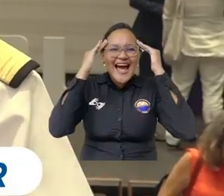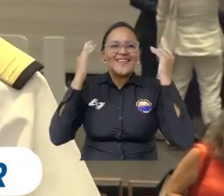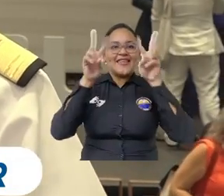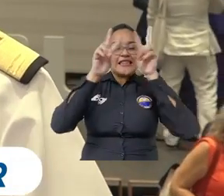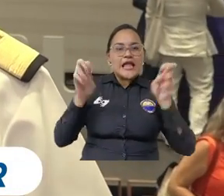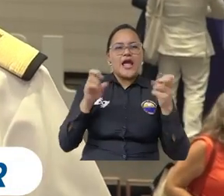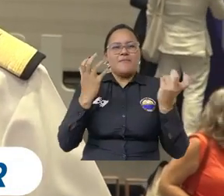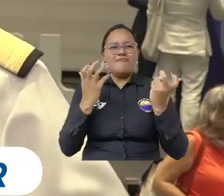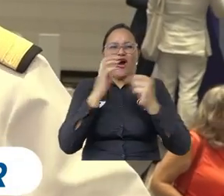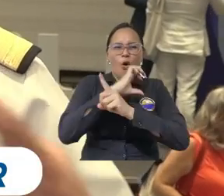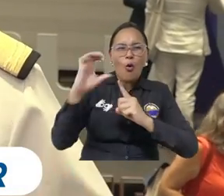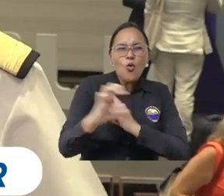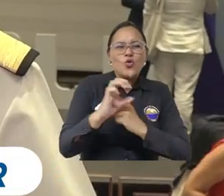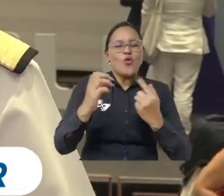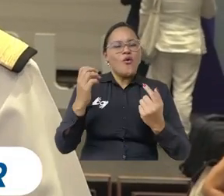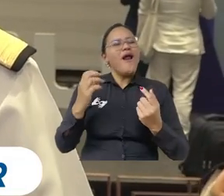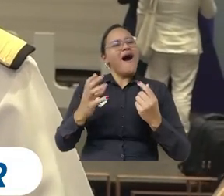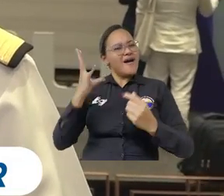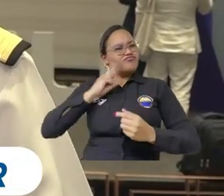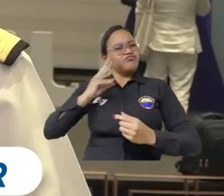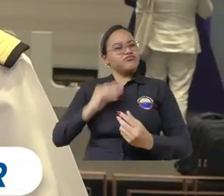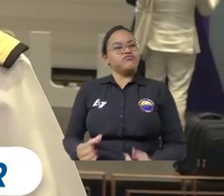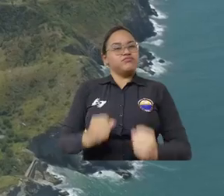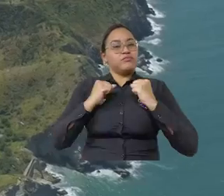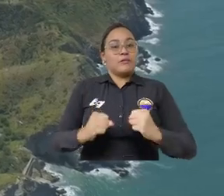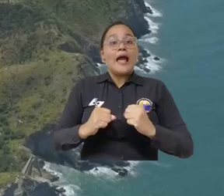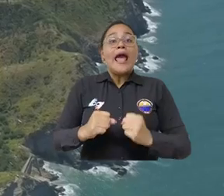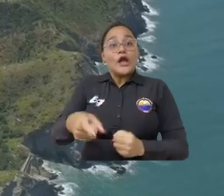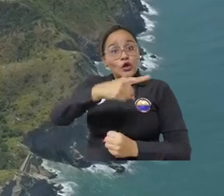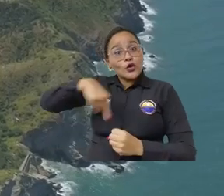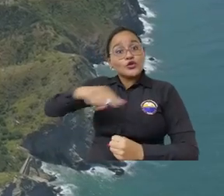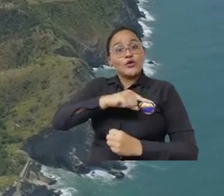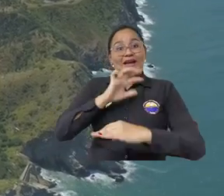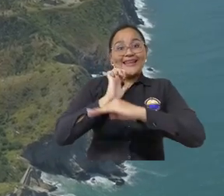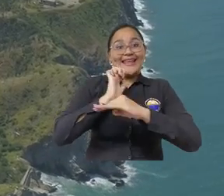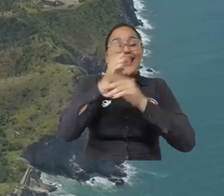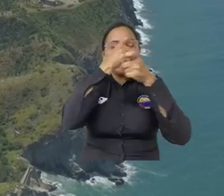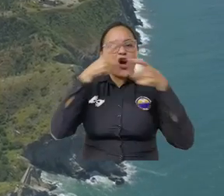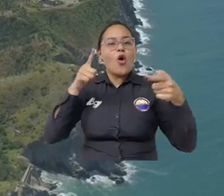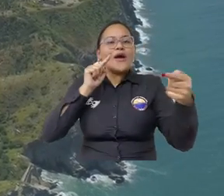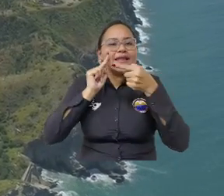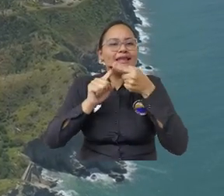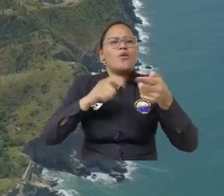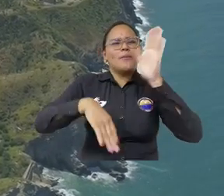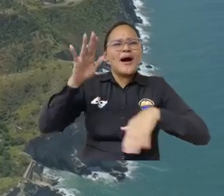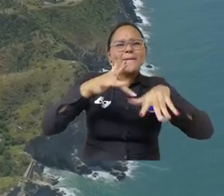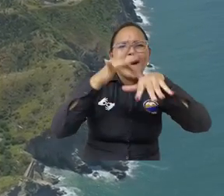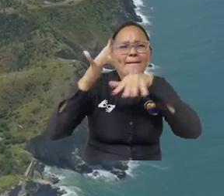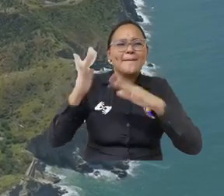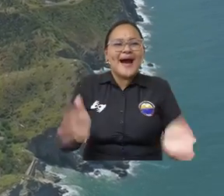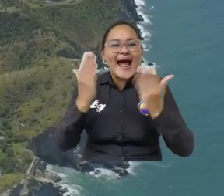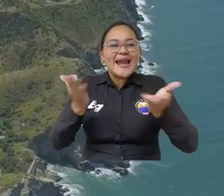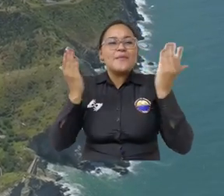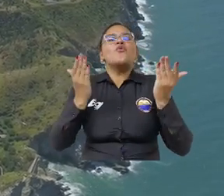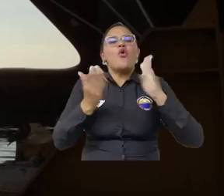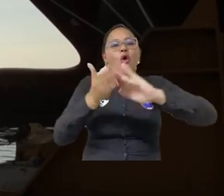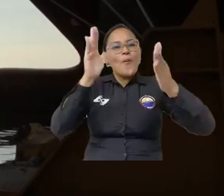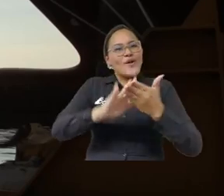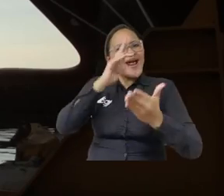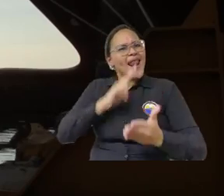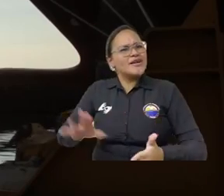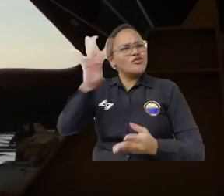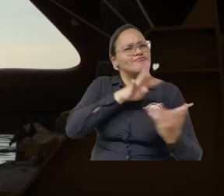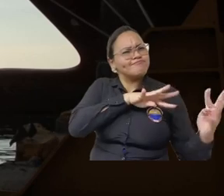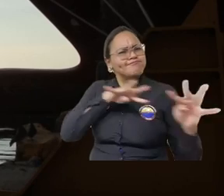ciencia, con cultura, con toda esa experiencia, para nosotros como entidad del Estado encargado de promover, estimular